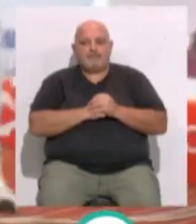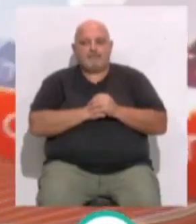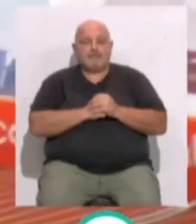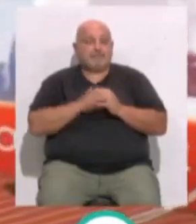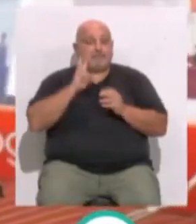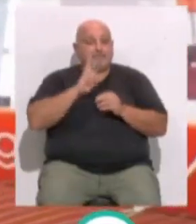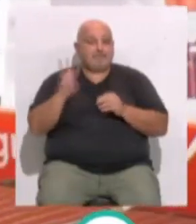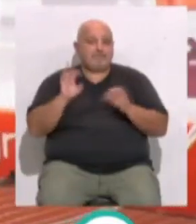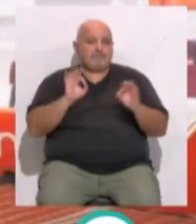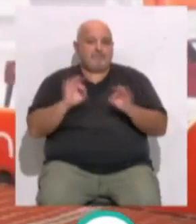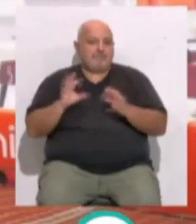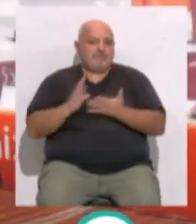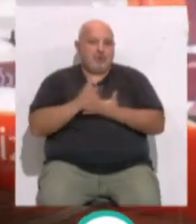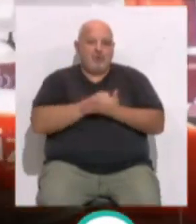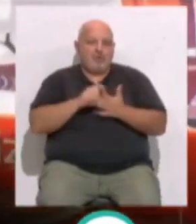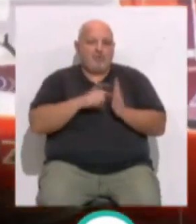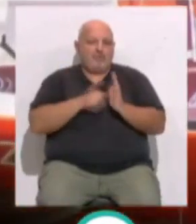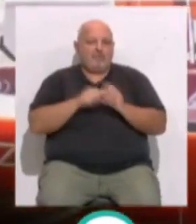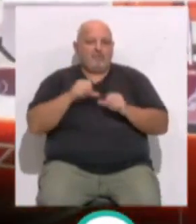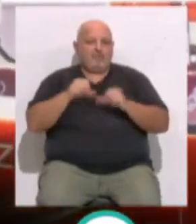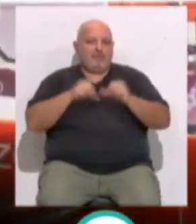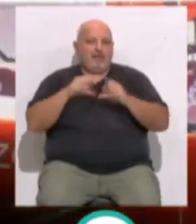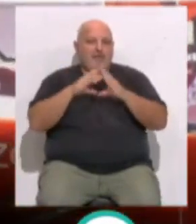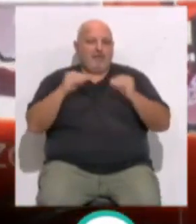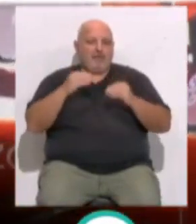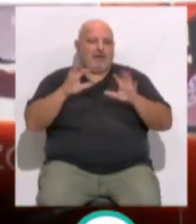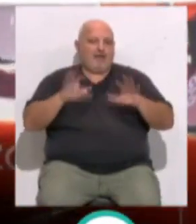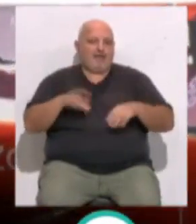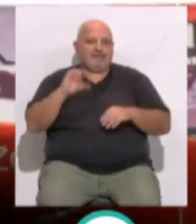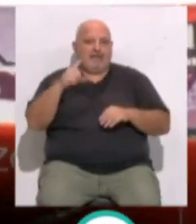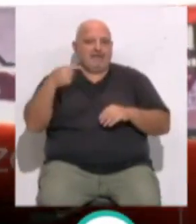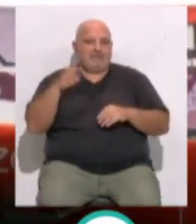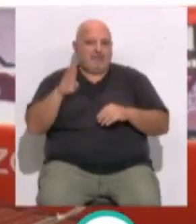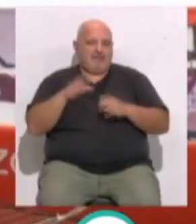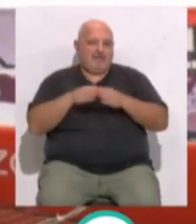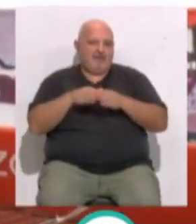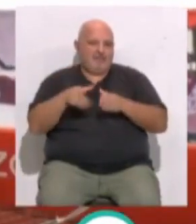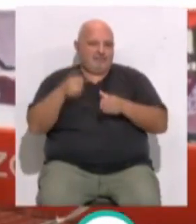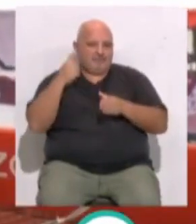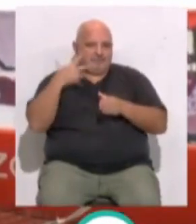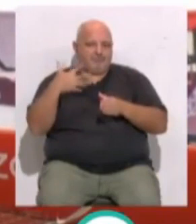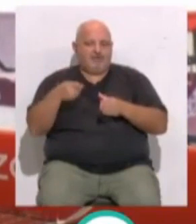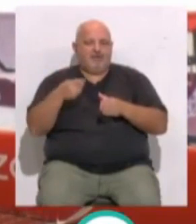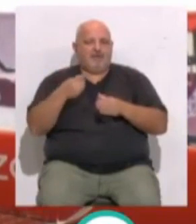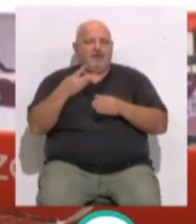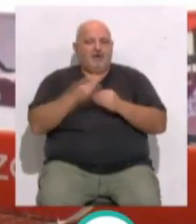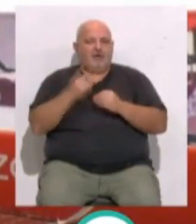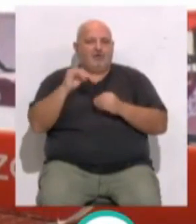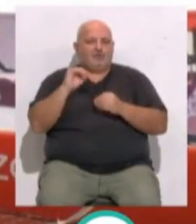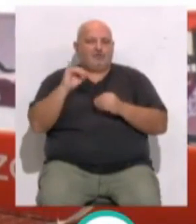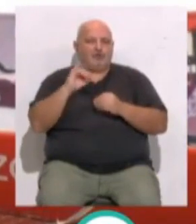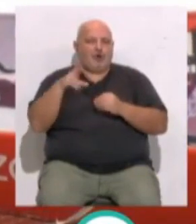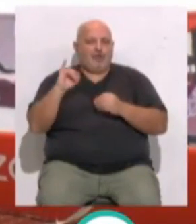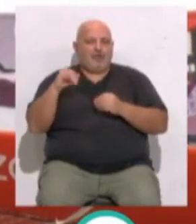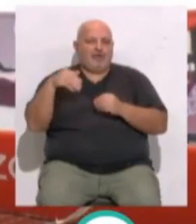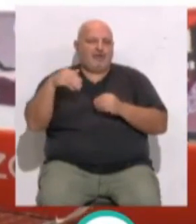Todo preparado para disfrutar del Gran Premio Andalucía en Cádiz, SellGP. Vamos a embarcarnos a continuación con Jordi Chamar y con